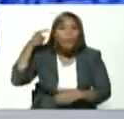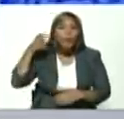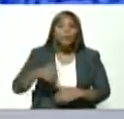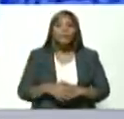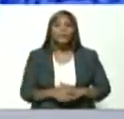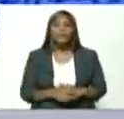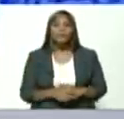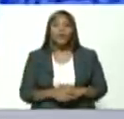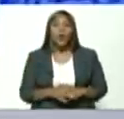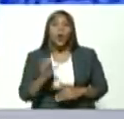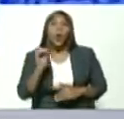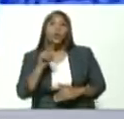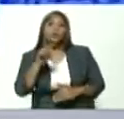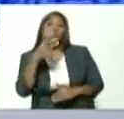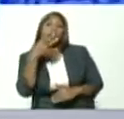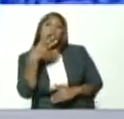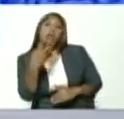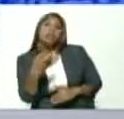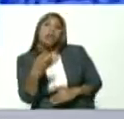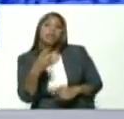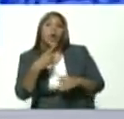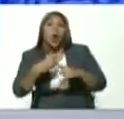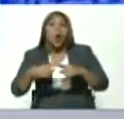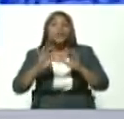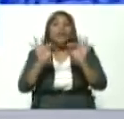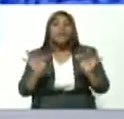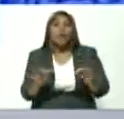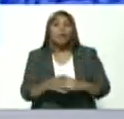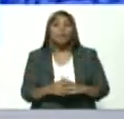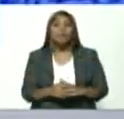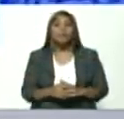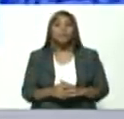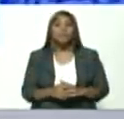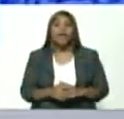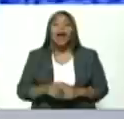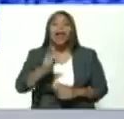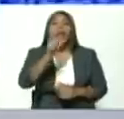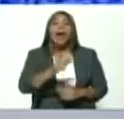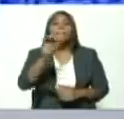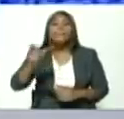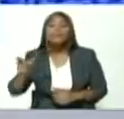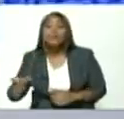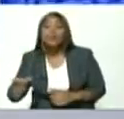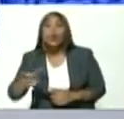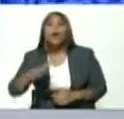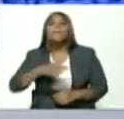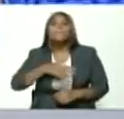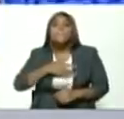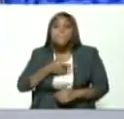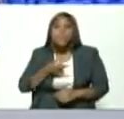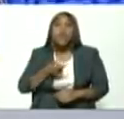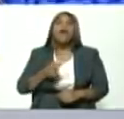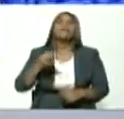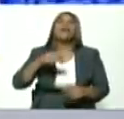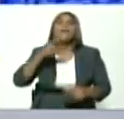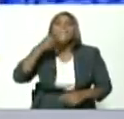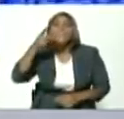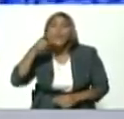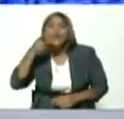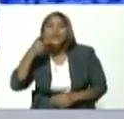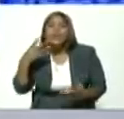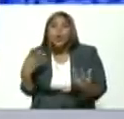o si lo quieren entender de la siguiente manera el poder popular ejerciendo el poder político desde la